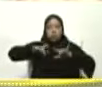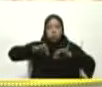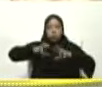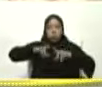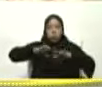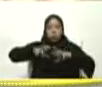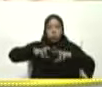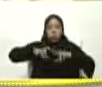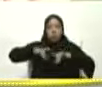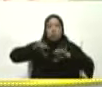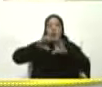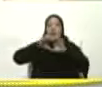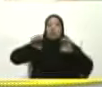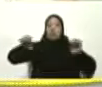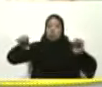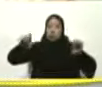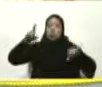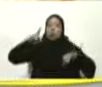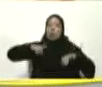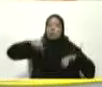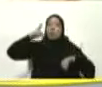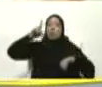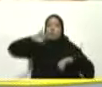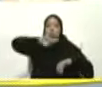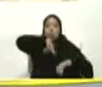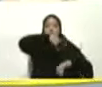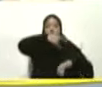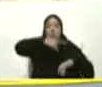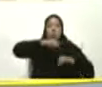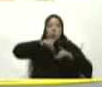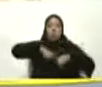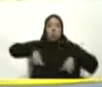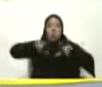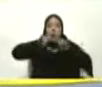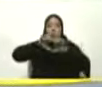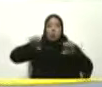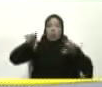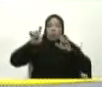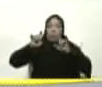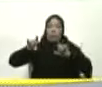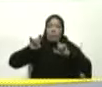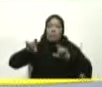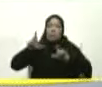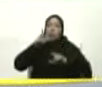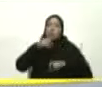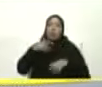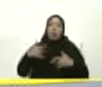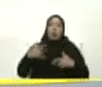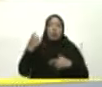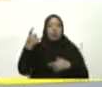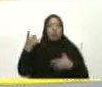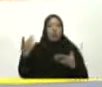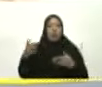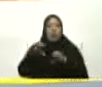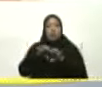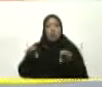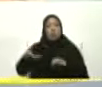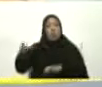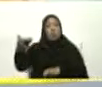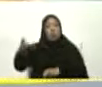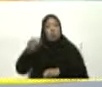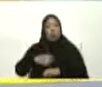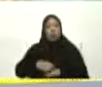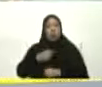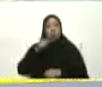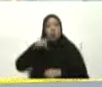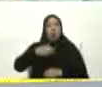Educadores Porque una universidad Sin una facultad De educación Tiene Realmente le falta Hoy Al